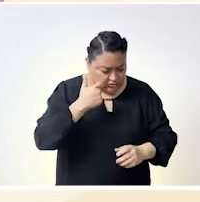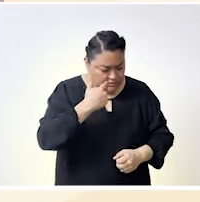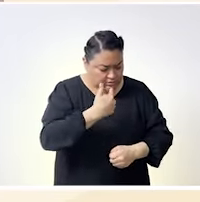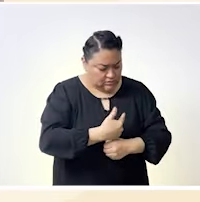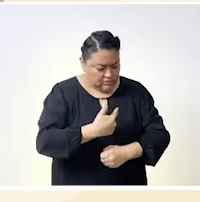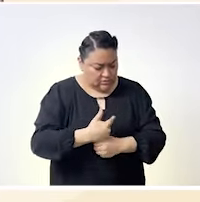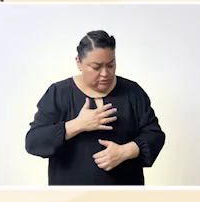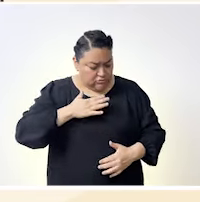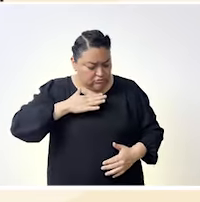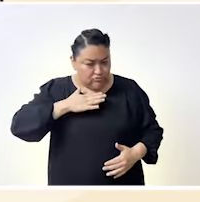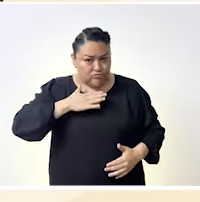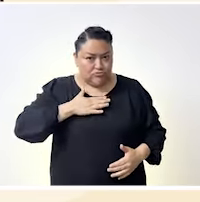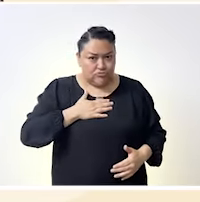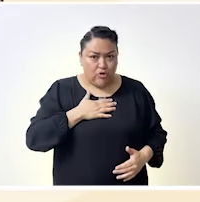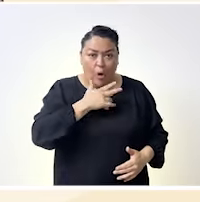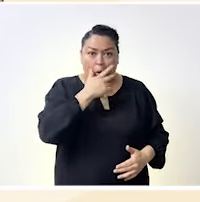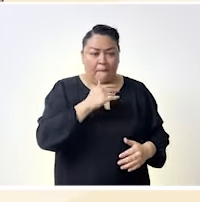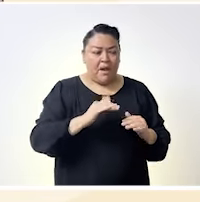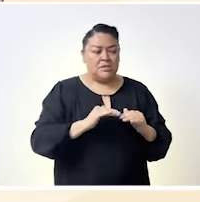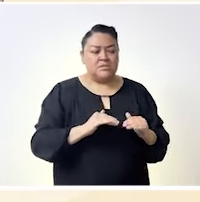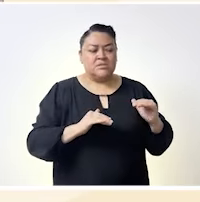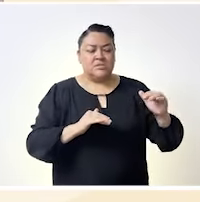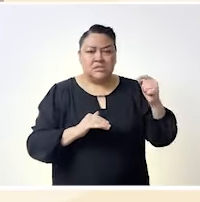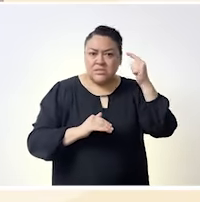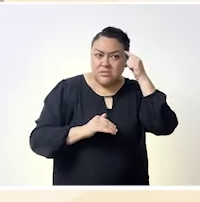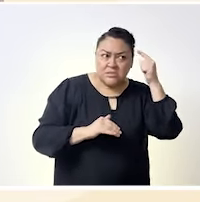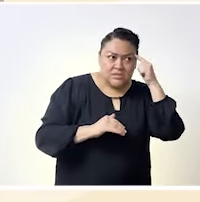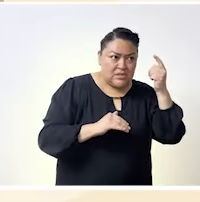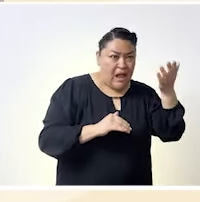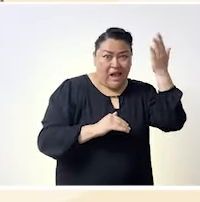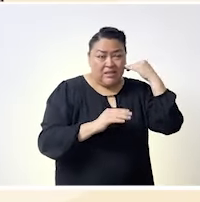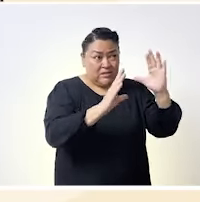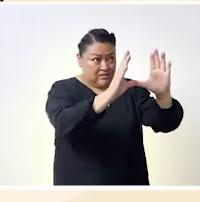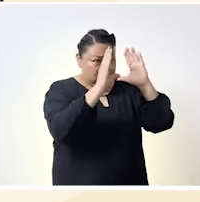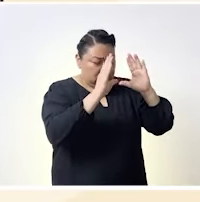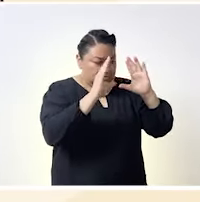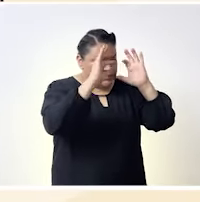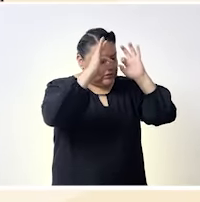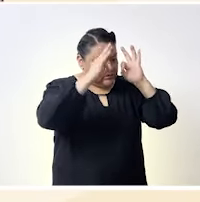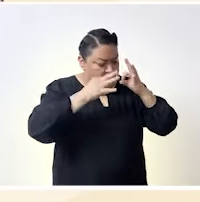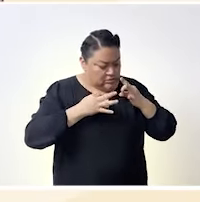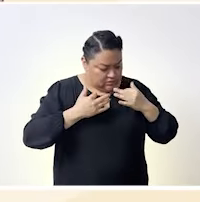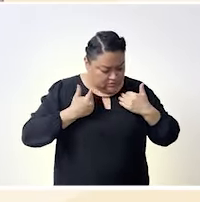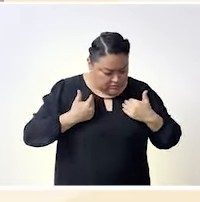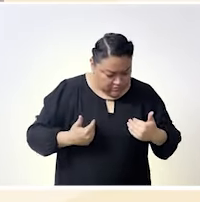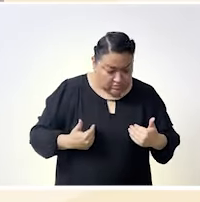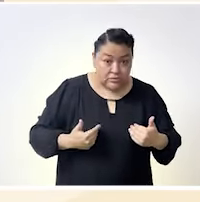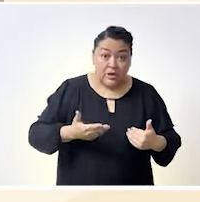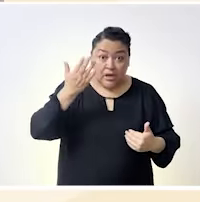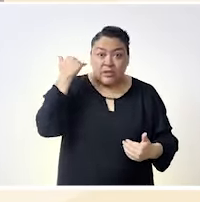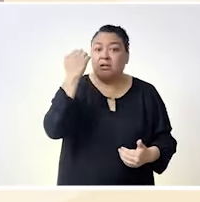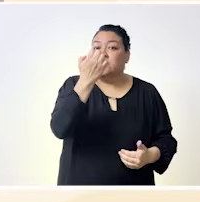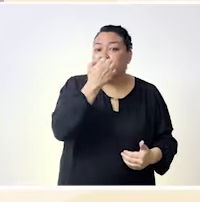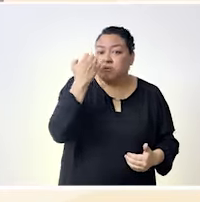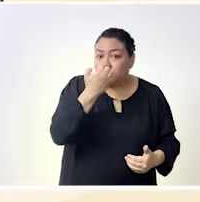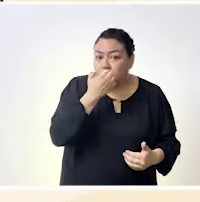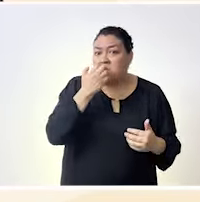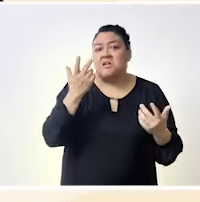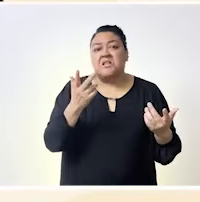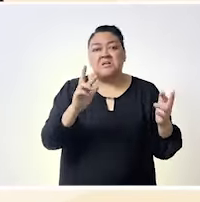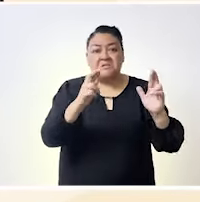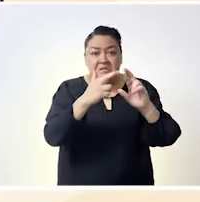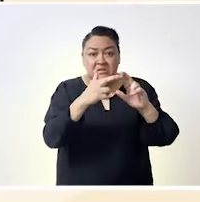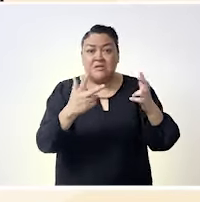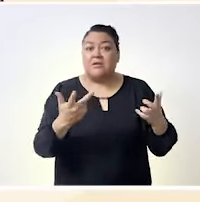es que estoy replicando eso que me socializaron eso que me enseñaron porque estas instituciones llámese la